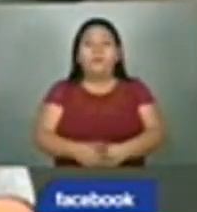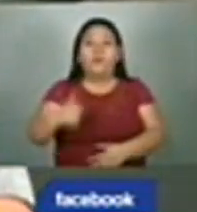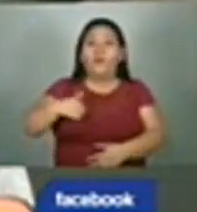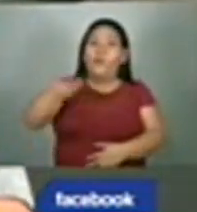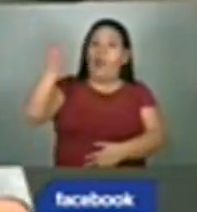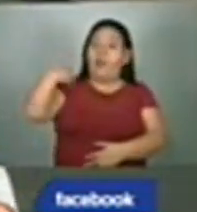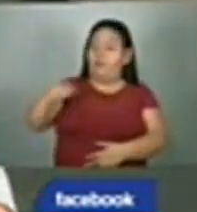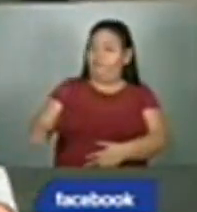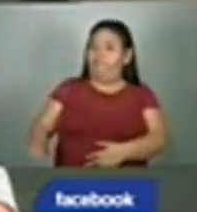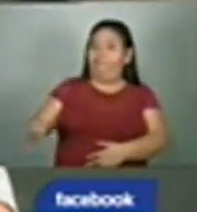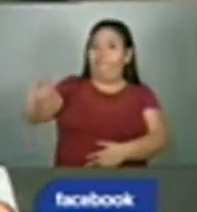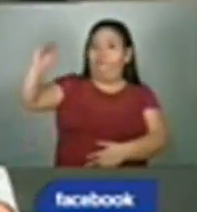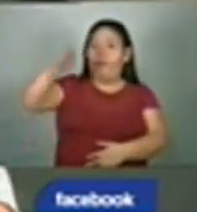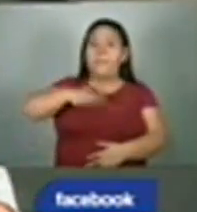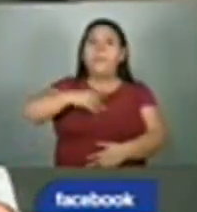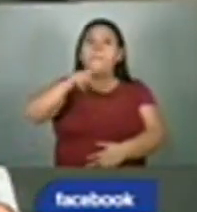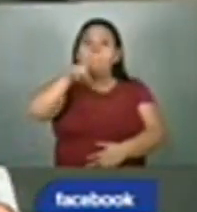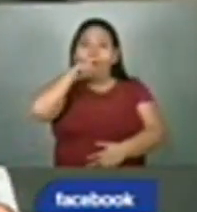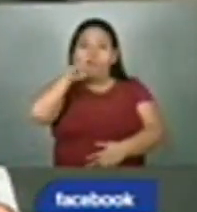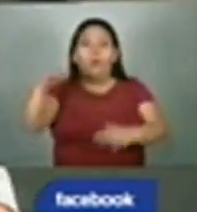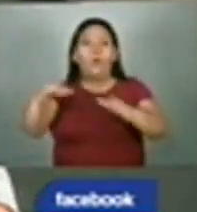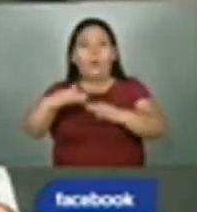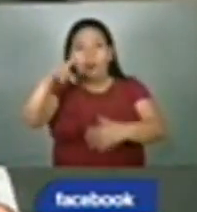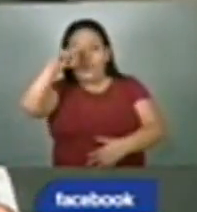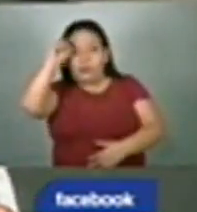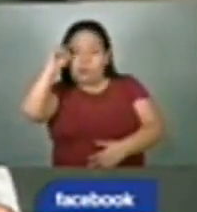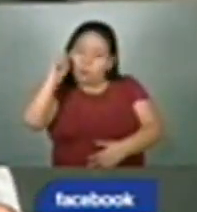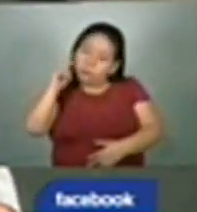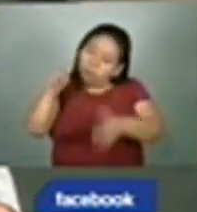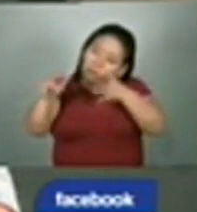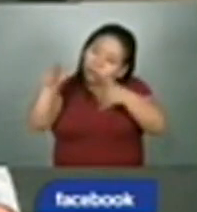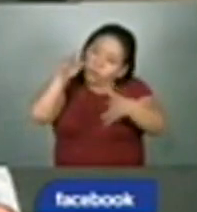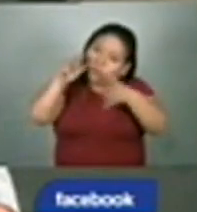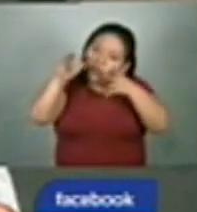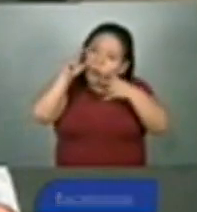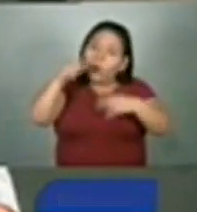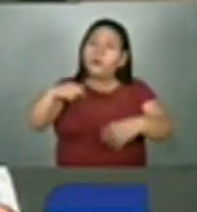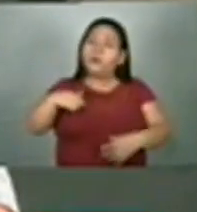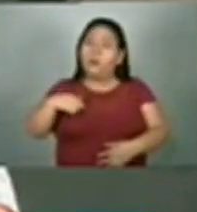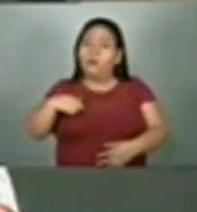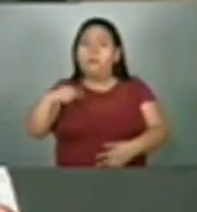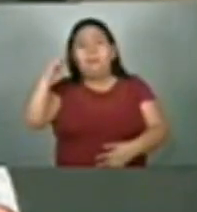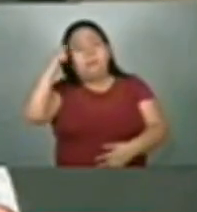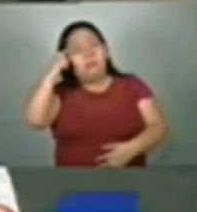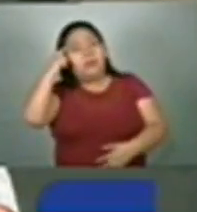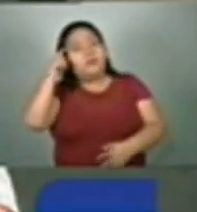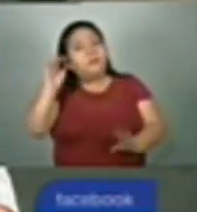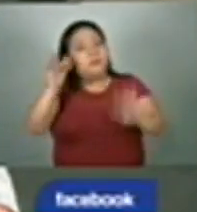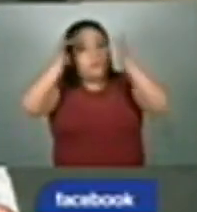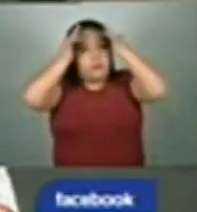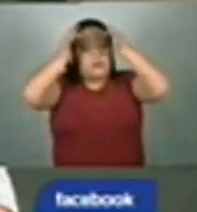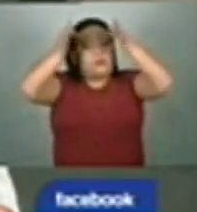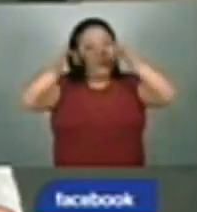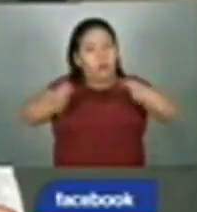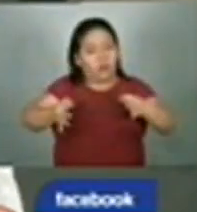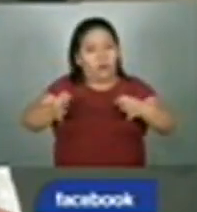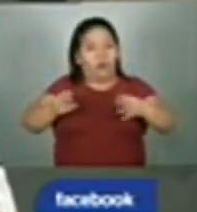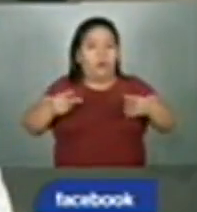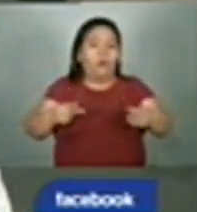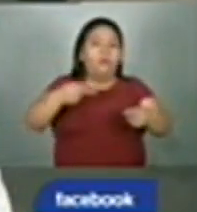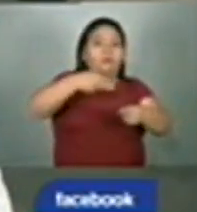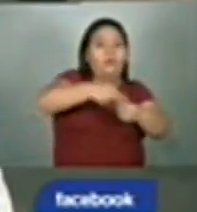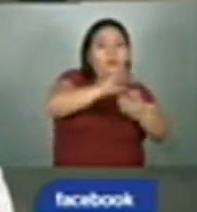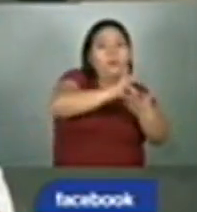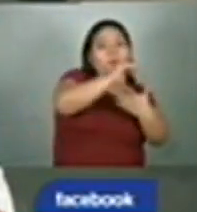desde pequeña que mi papá es agricultor siempre me llamó la atención, por eso que yo decidí empezar con acceso a